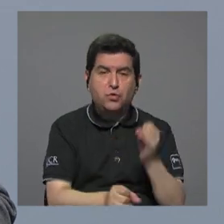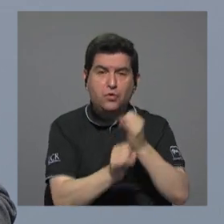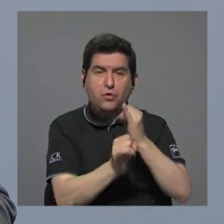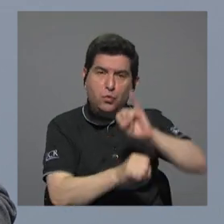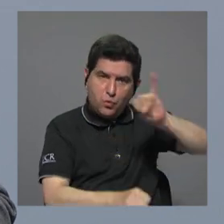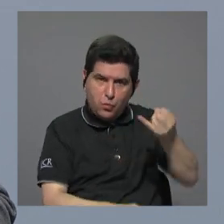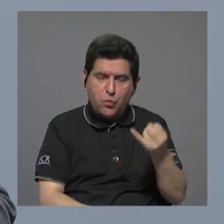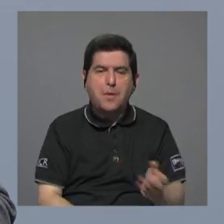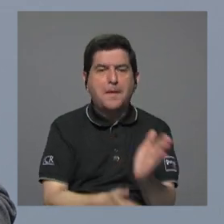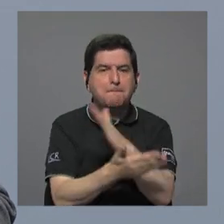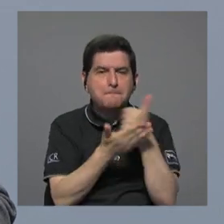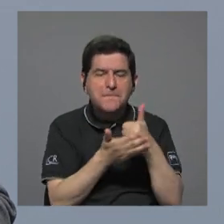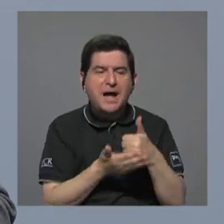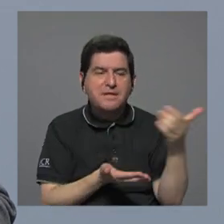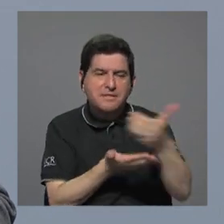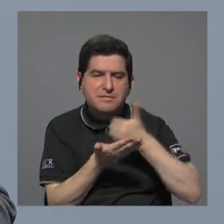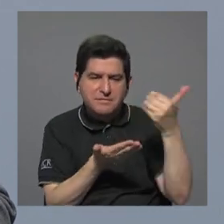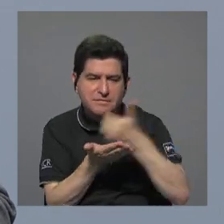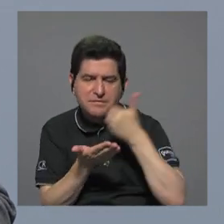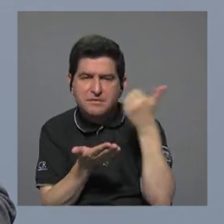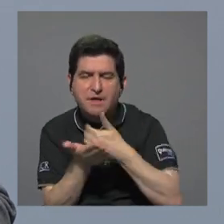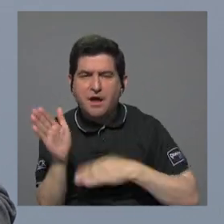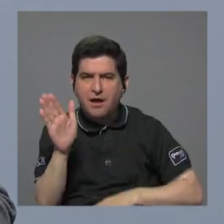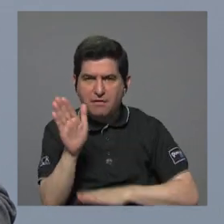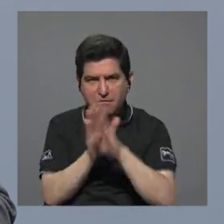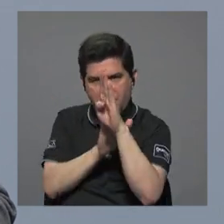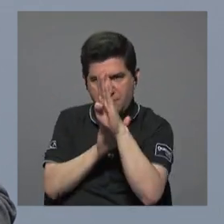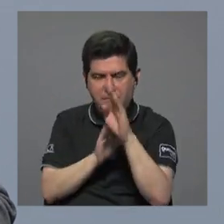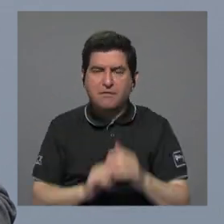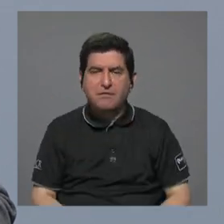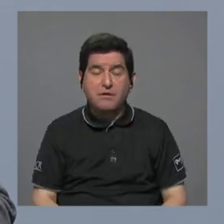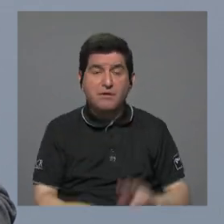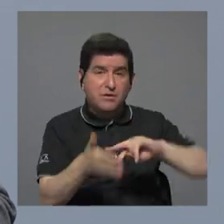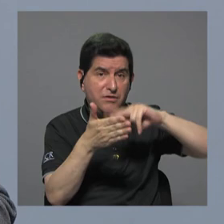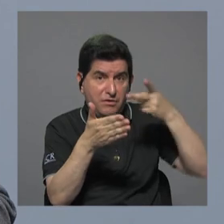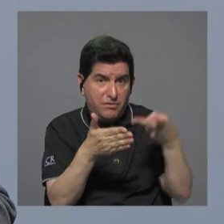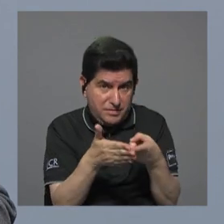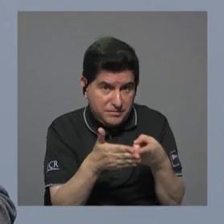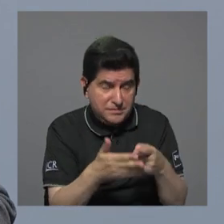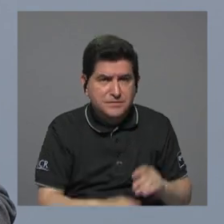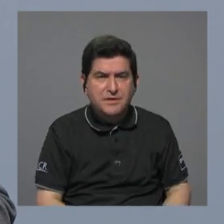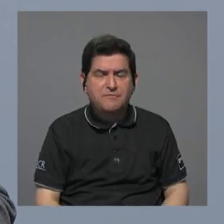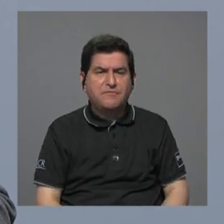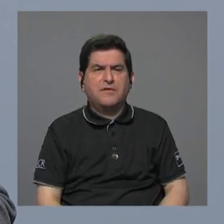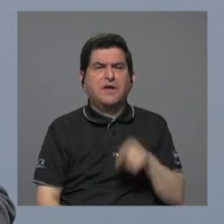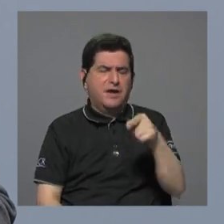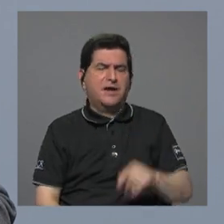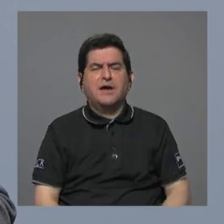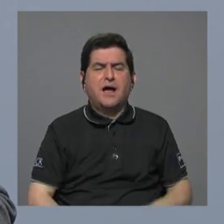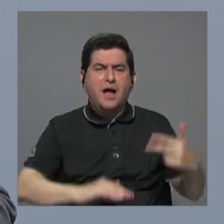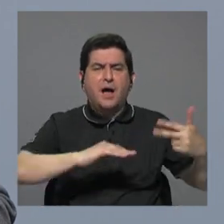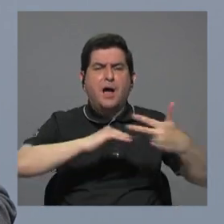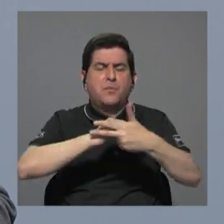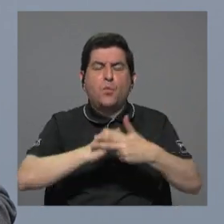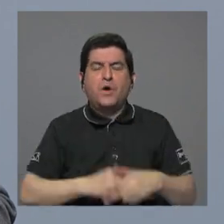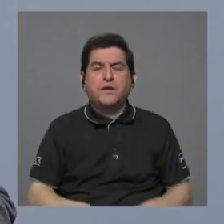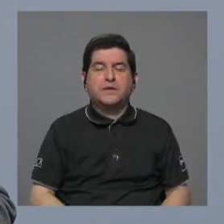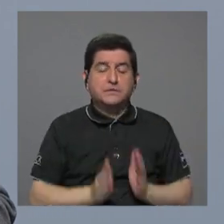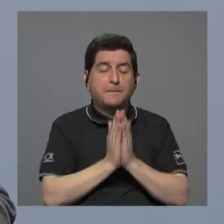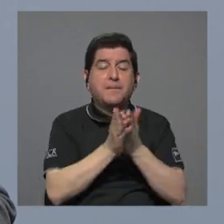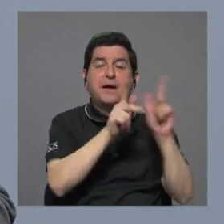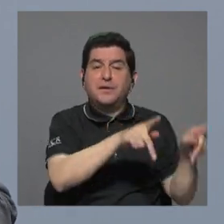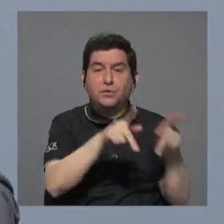utilizar parte de esos recursos para ir desarrollando lo que son los muelles de cruceros pero